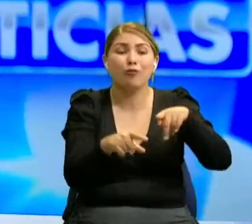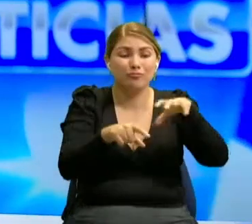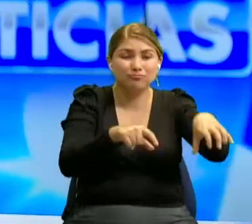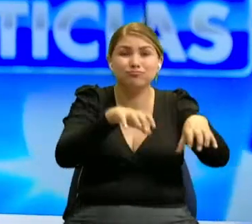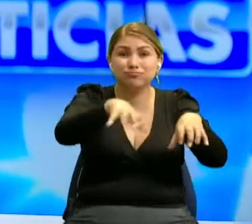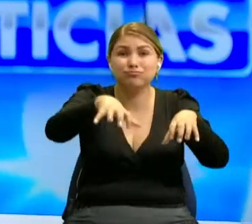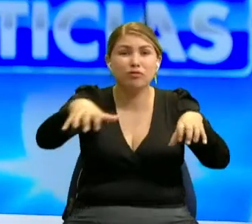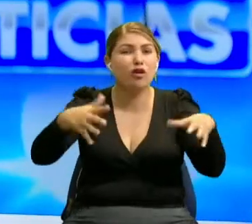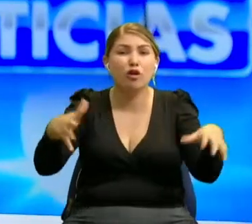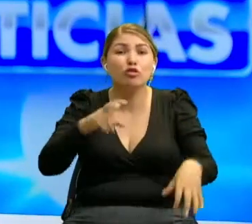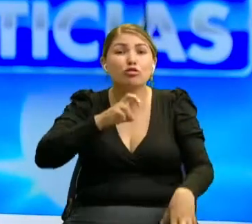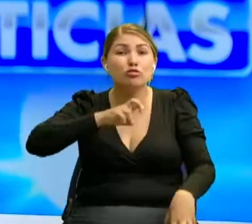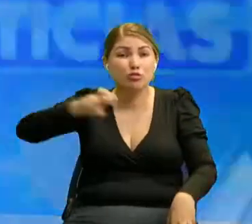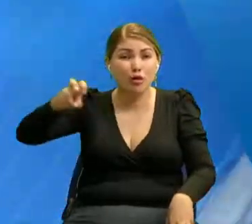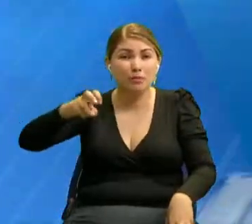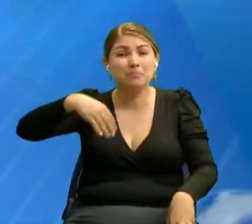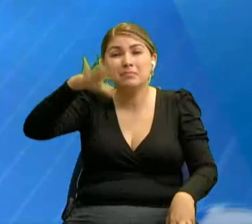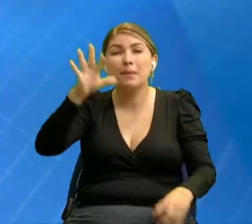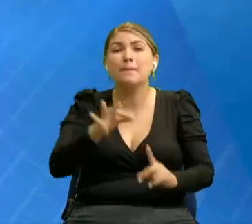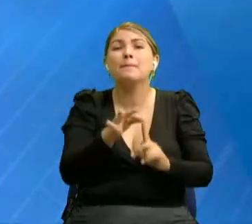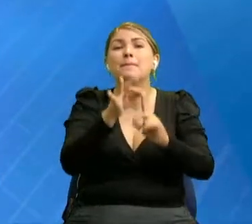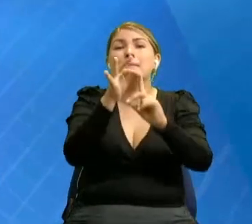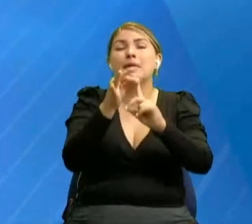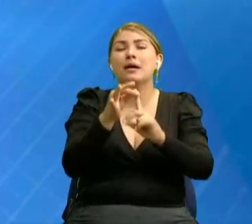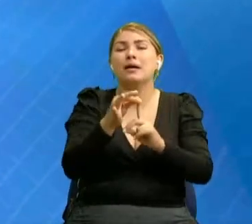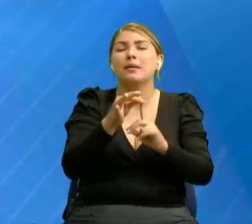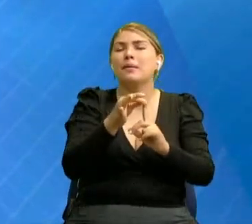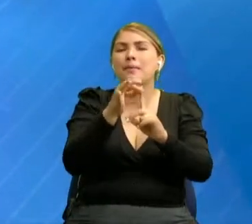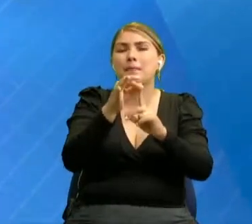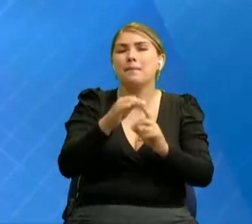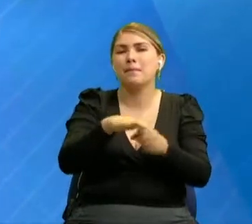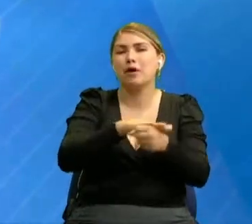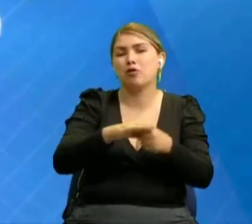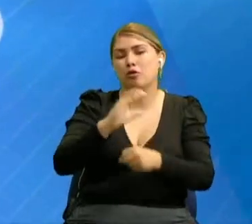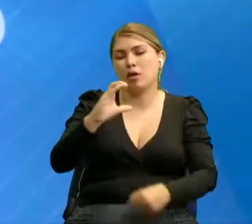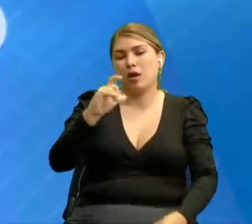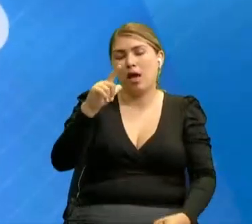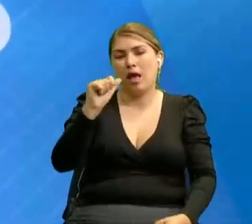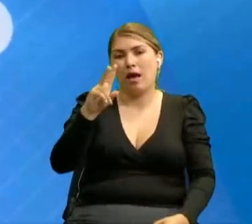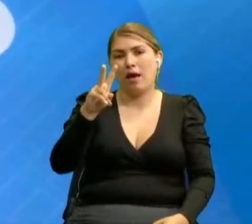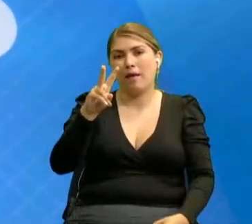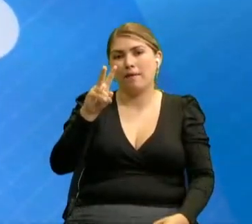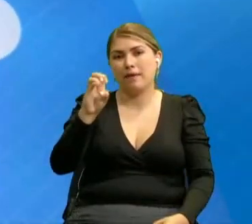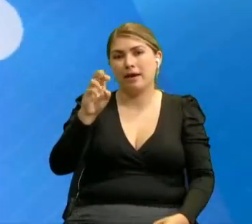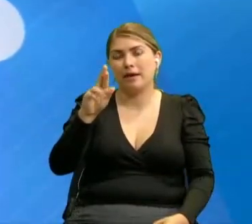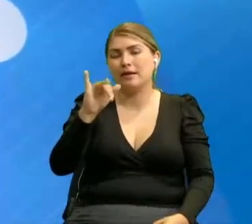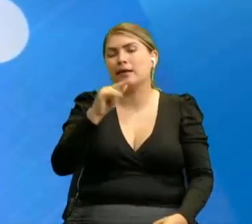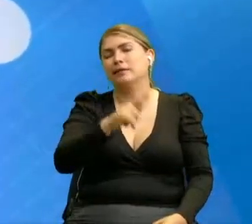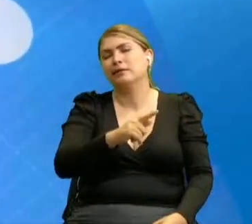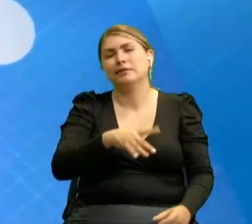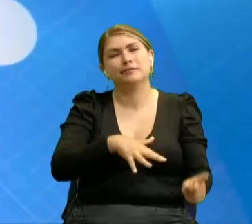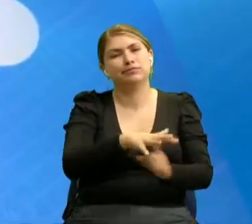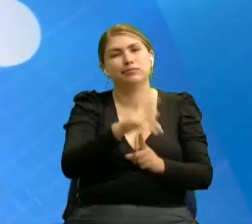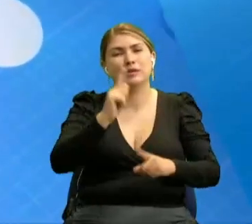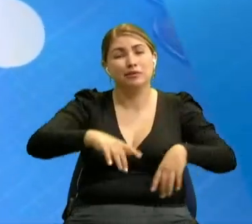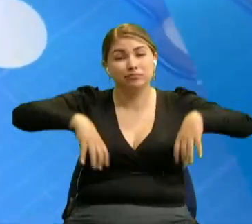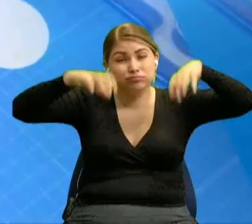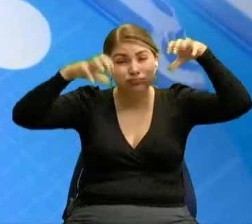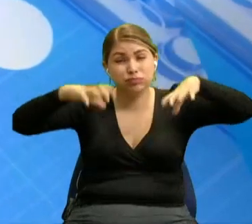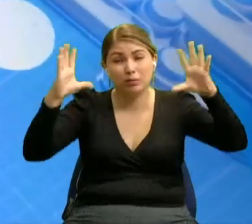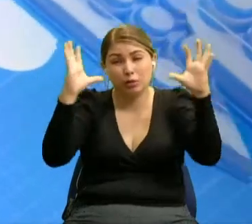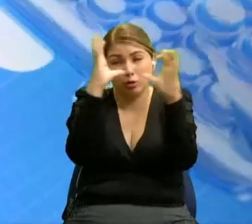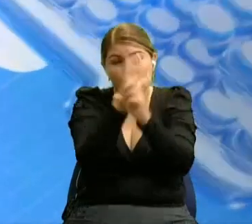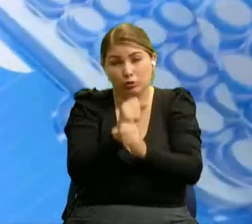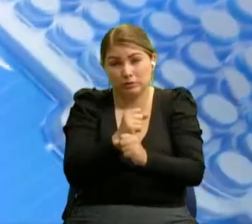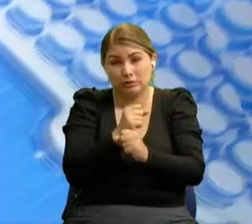del norte de la ciudad, especialmente en el barrio Claveriano, sufrieron afectaciones con las lluvias registradas en horas de la noche. Según el